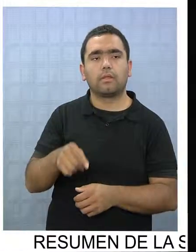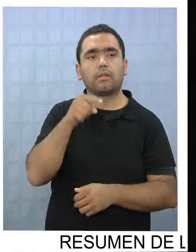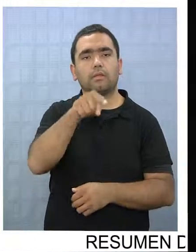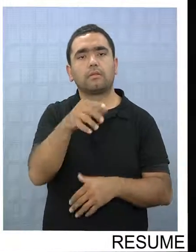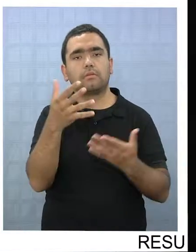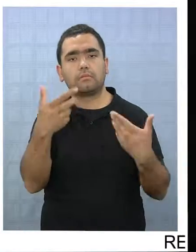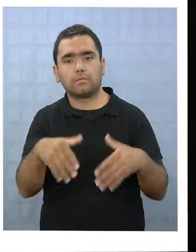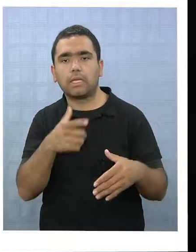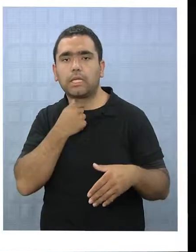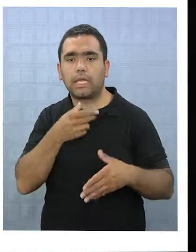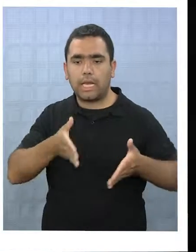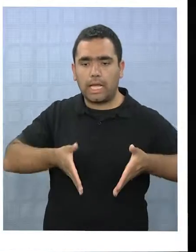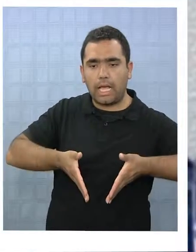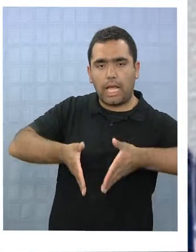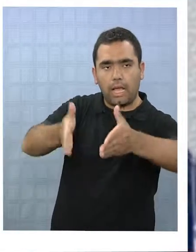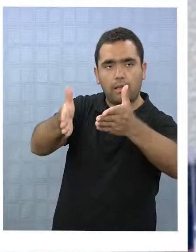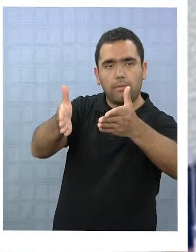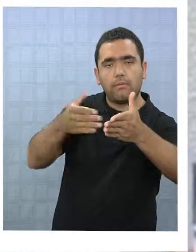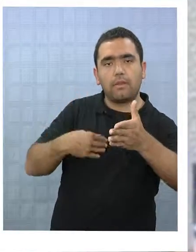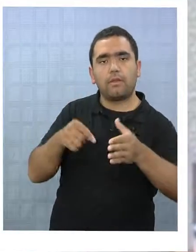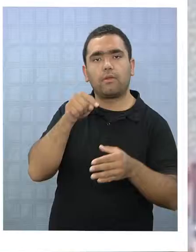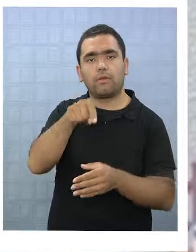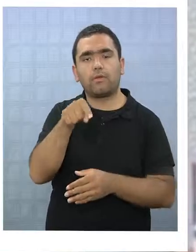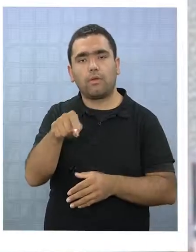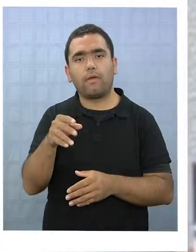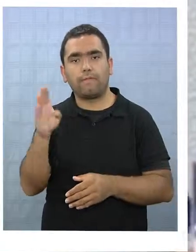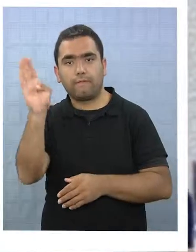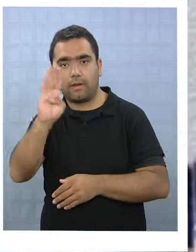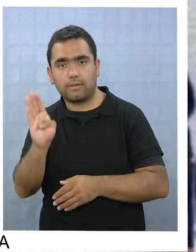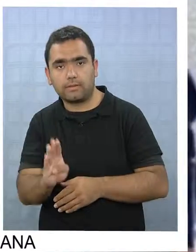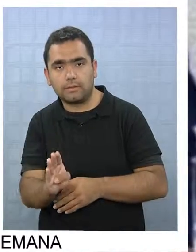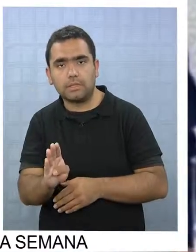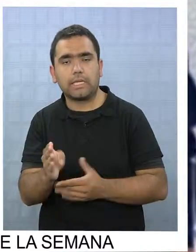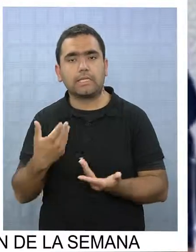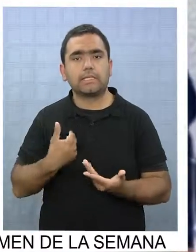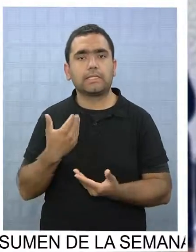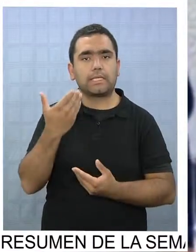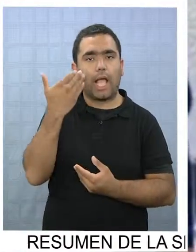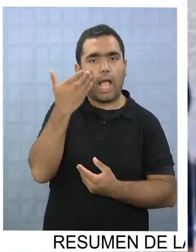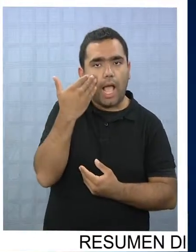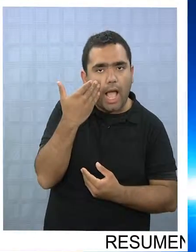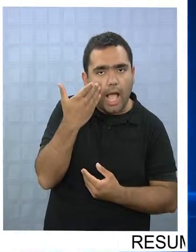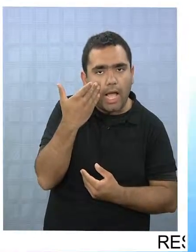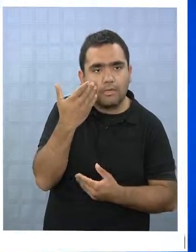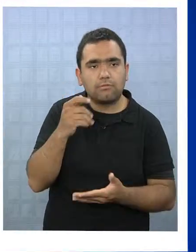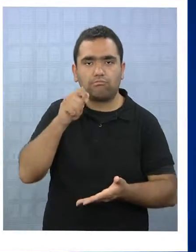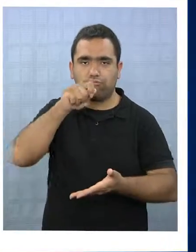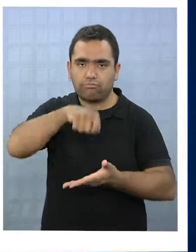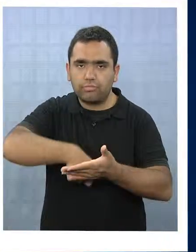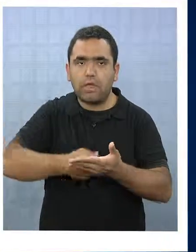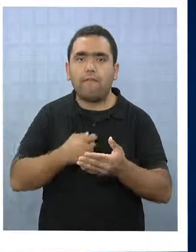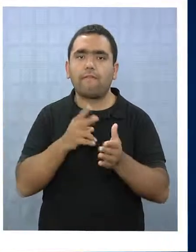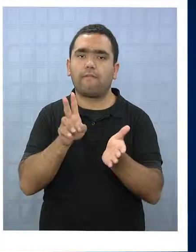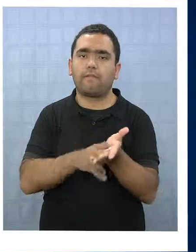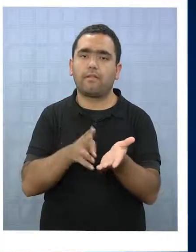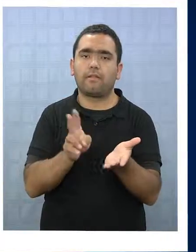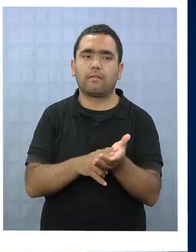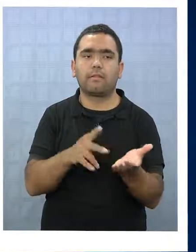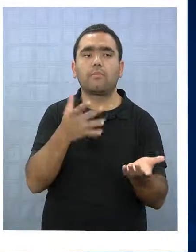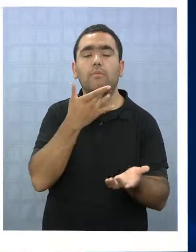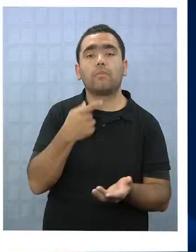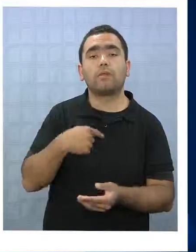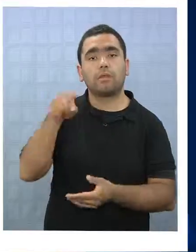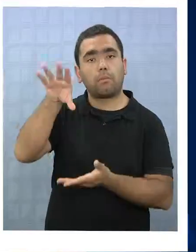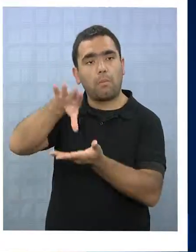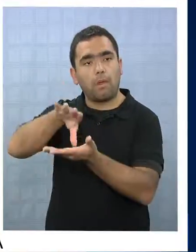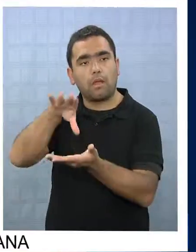Corredor Bioceánico en la parte correspondiente a Brasil es prácticamente una realidad. Luego de que el Senado de ese país decidiera